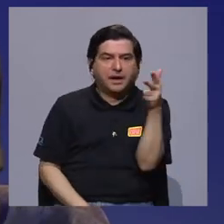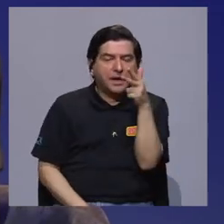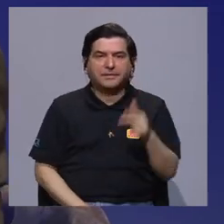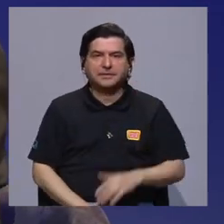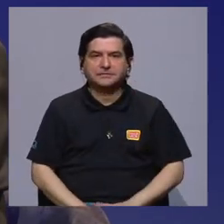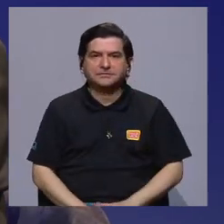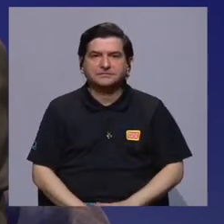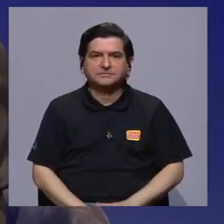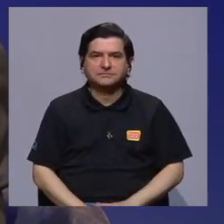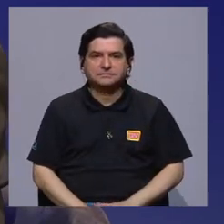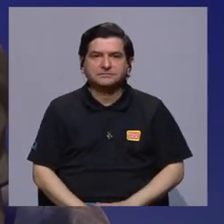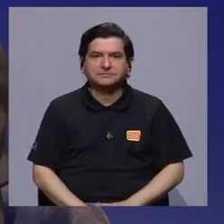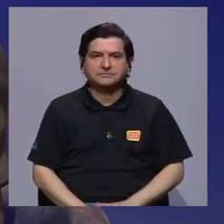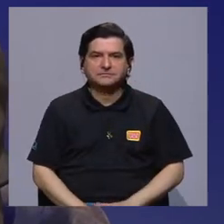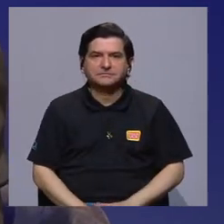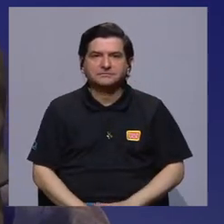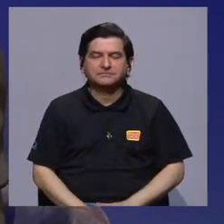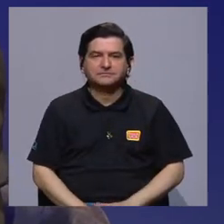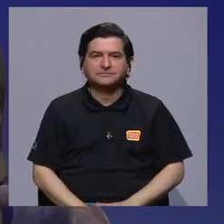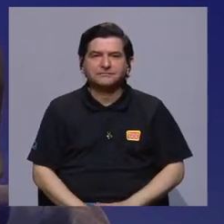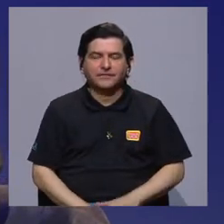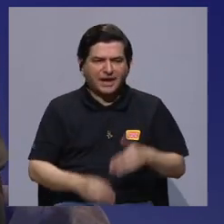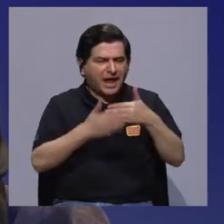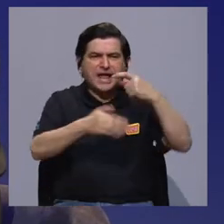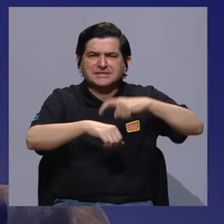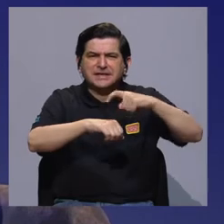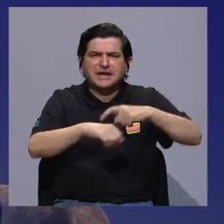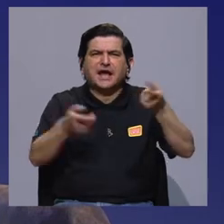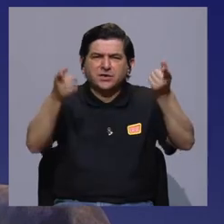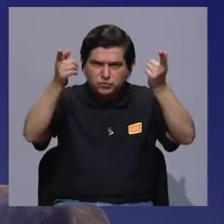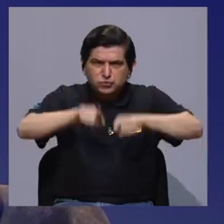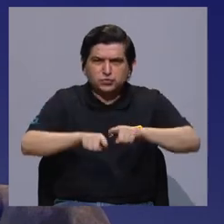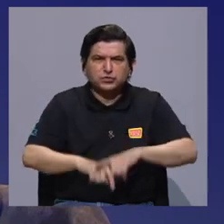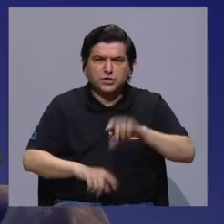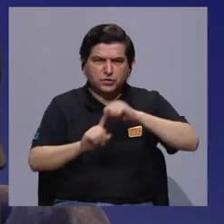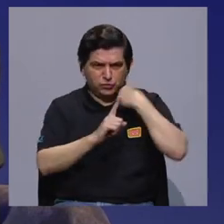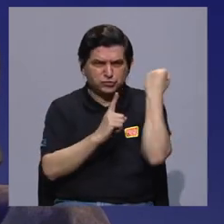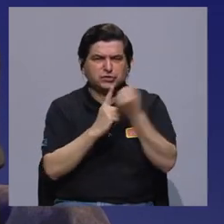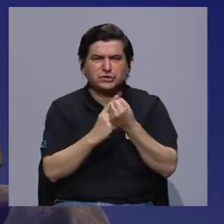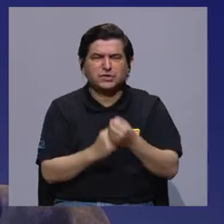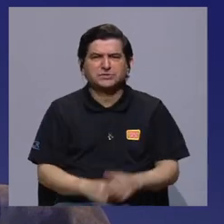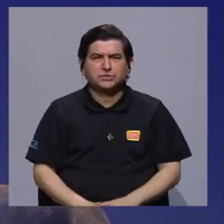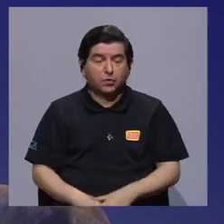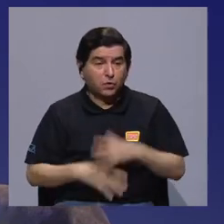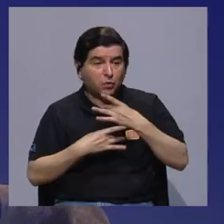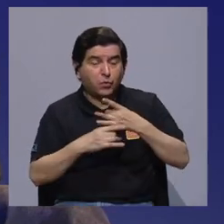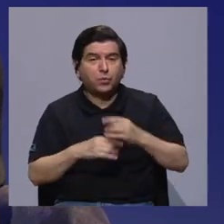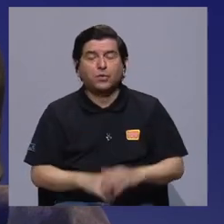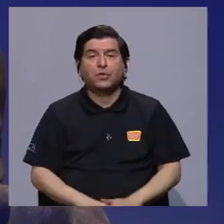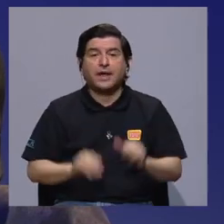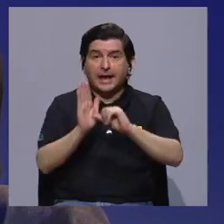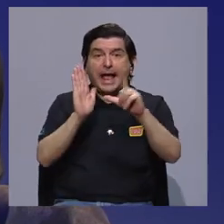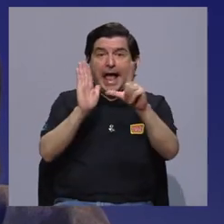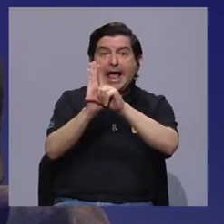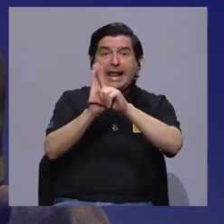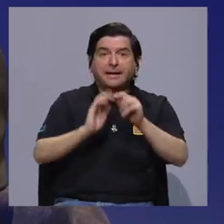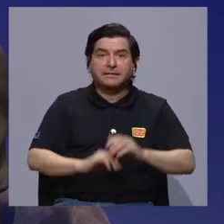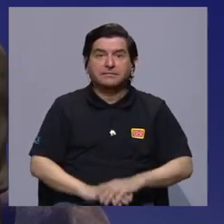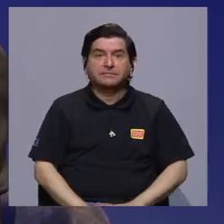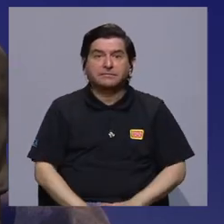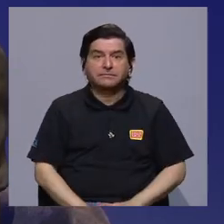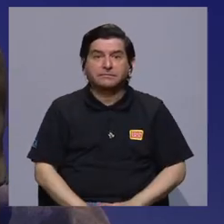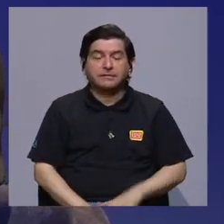cámaras, ¿verdad? Recientemente ocurrió un hecho muy llamativo en la Asamblea Legislativa